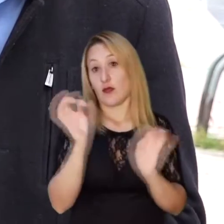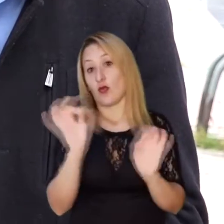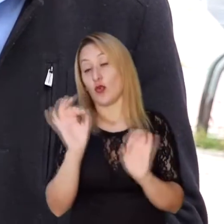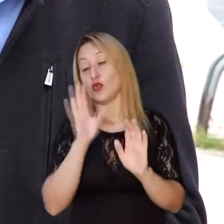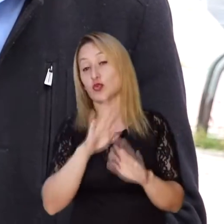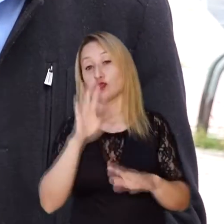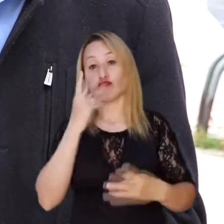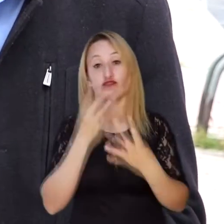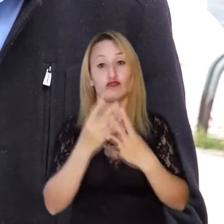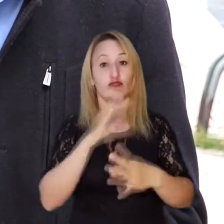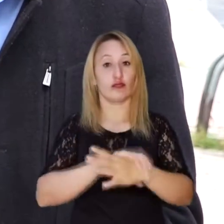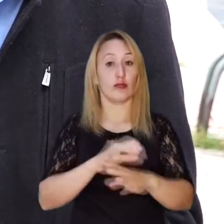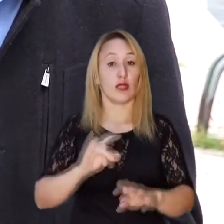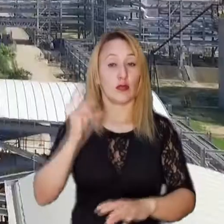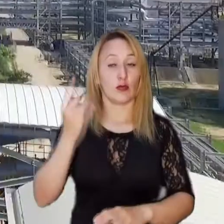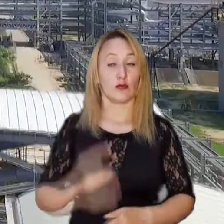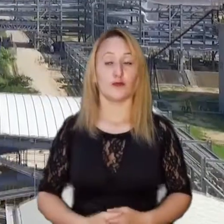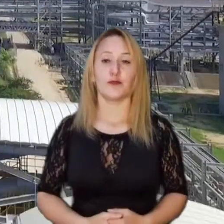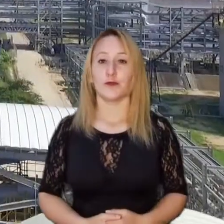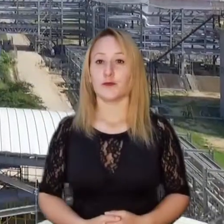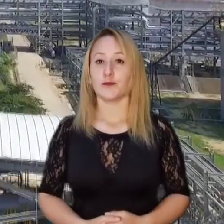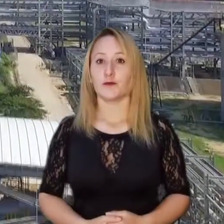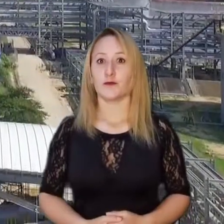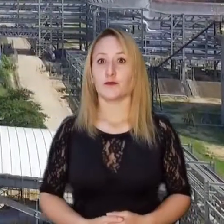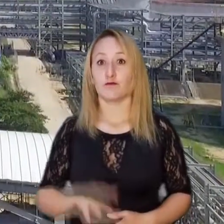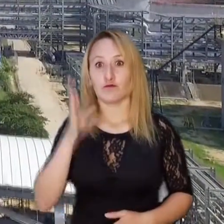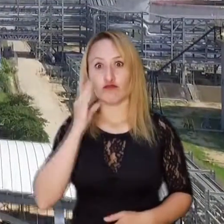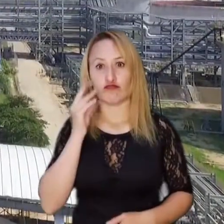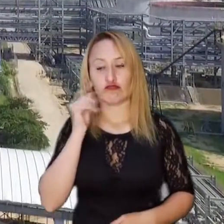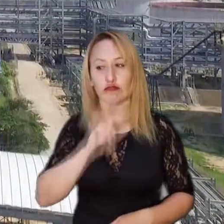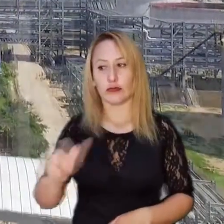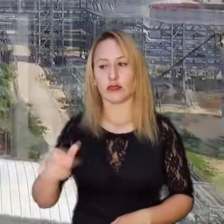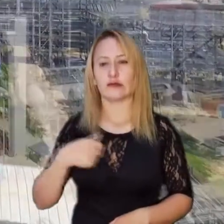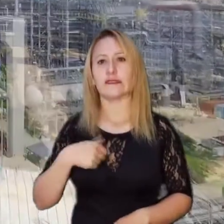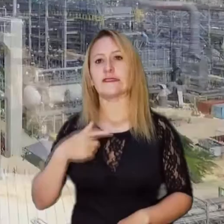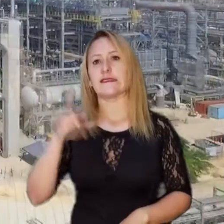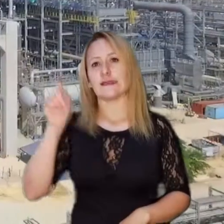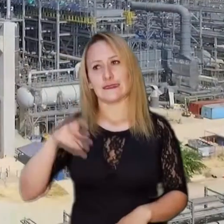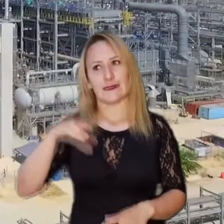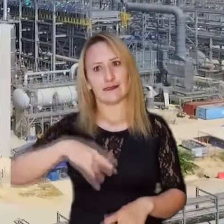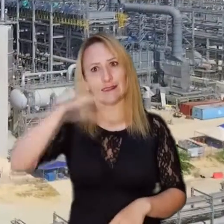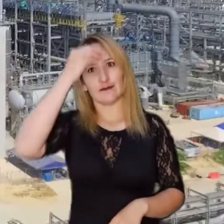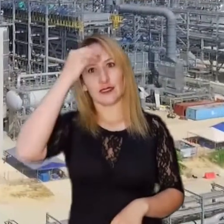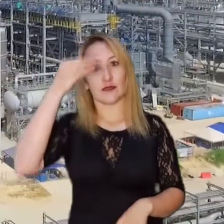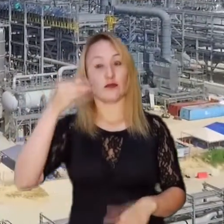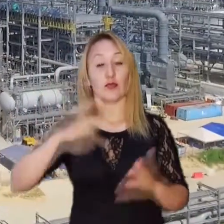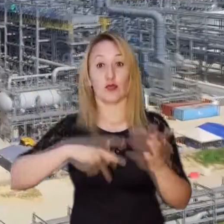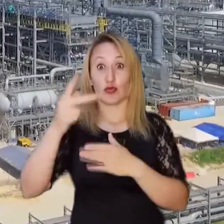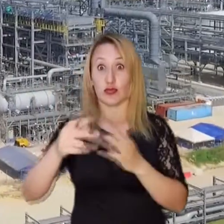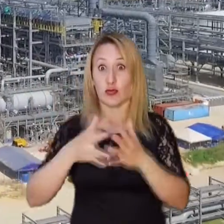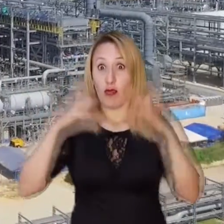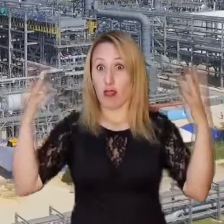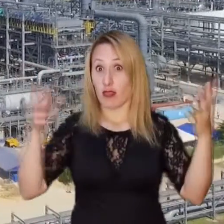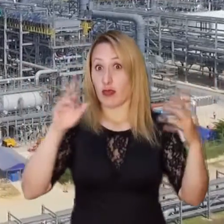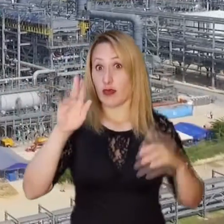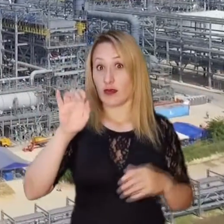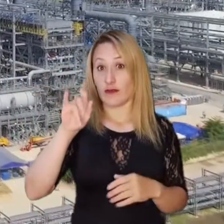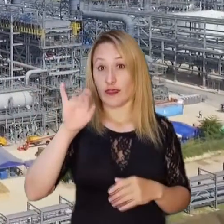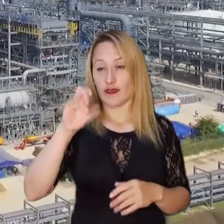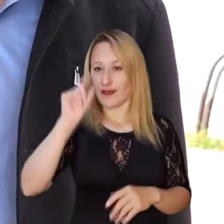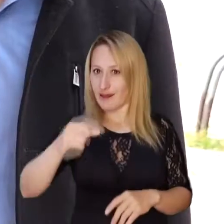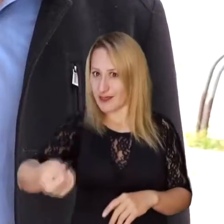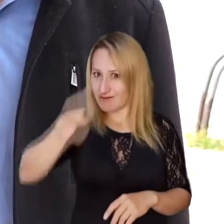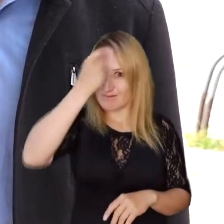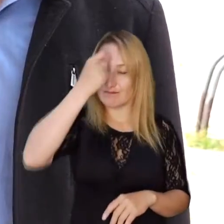relacionada pues a la privación de la libertad, ¿no? Para los expertos hay lecciones que aprender de los posibles errores cometidos en megaobras como Reficar.